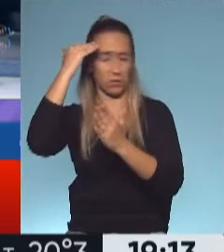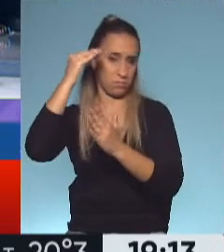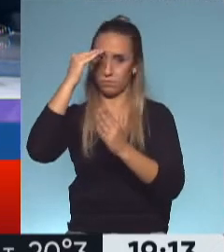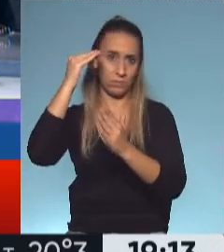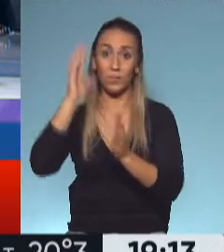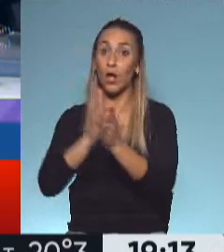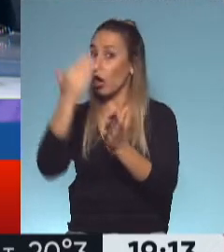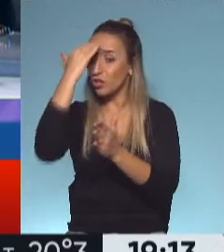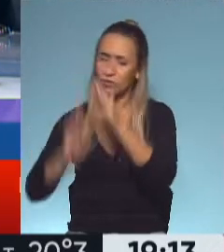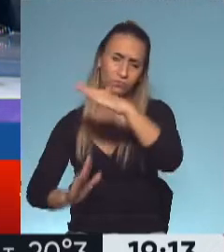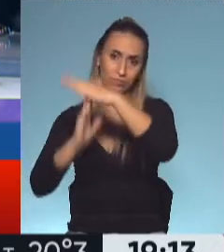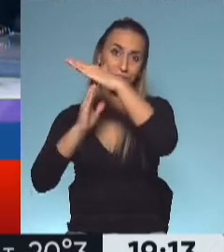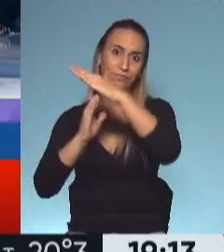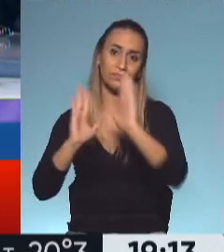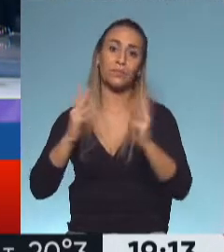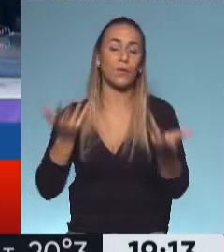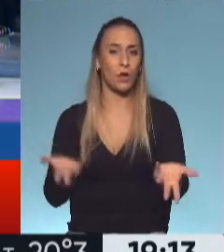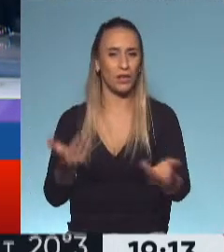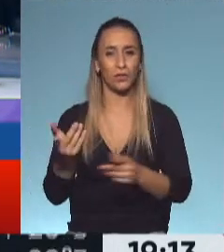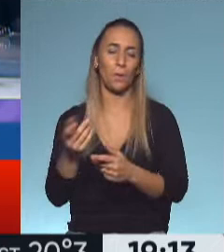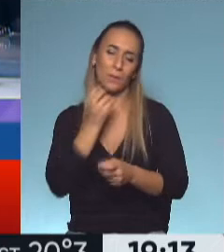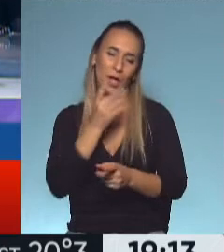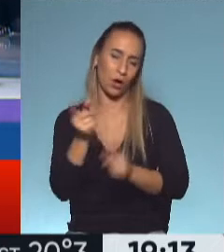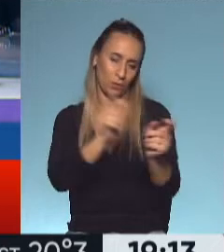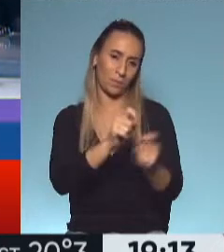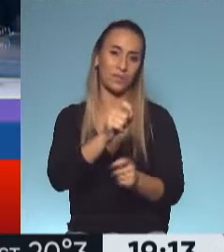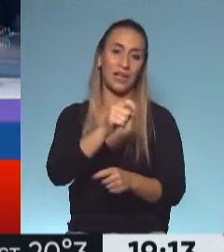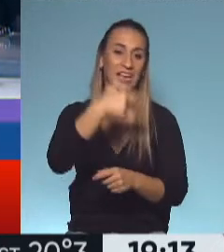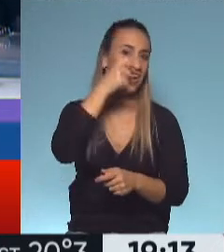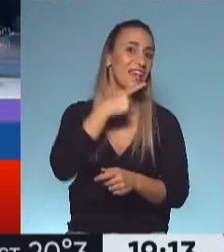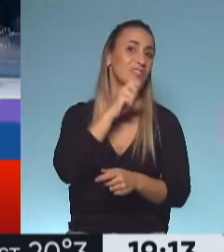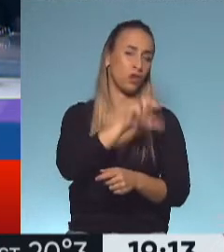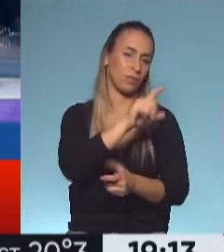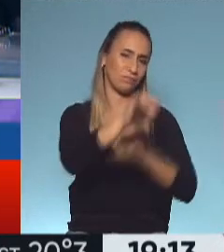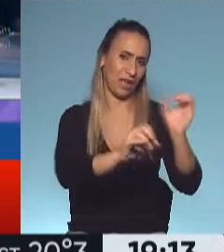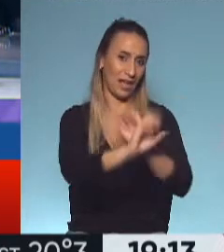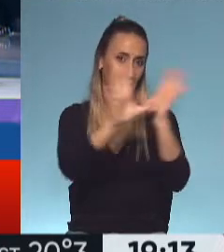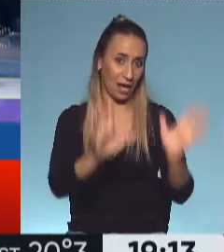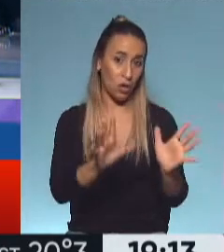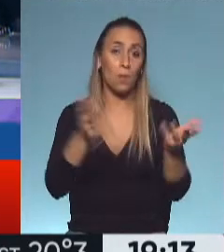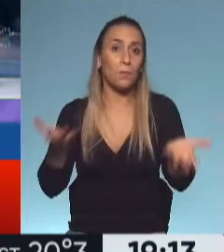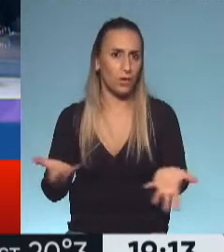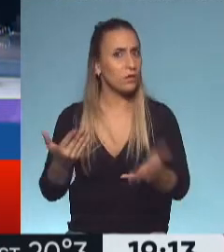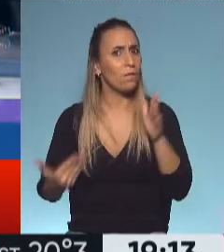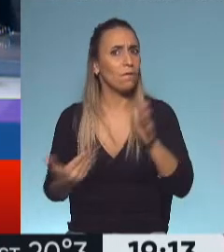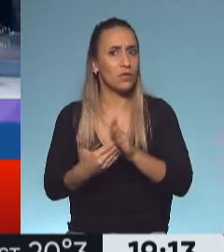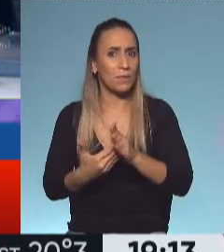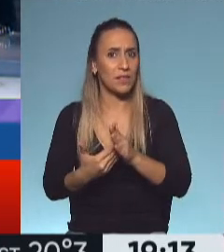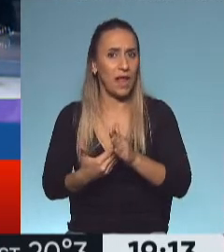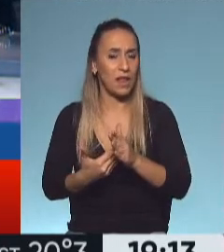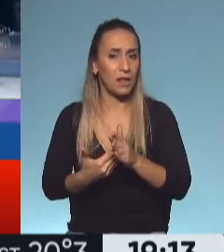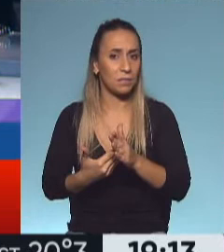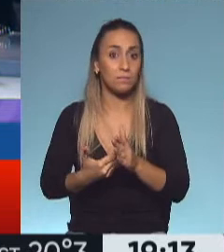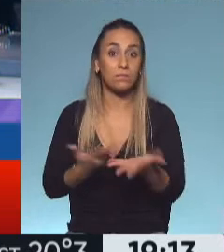Abrazado esa idea, por eso decíamos, y ahora lo voy explicar mucho mejor que yo, Néstor, por eso sigue siendo fundamental qué